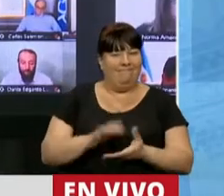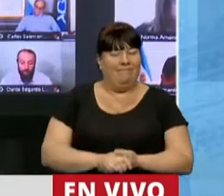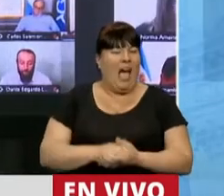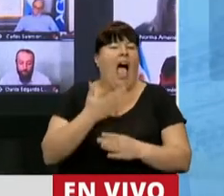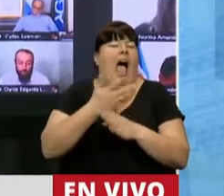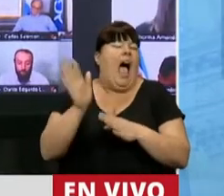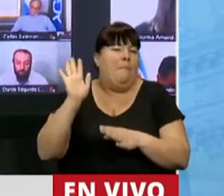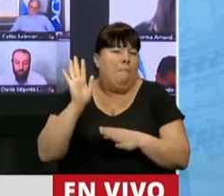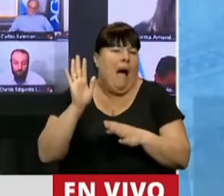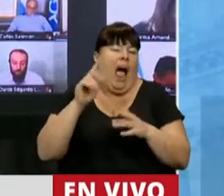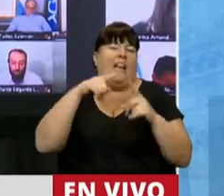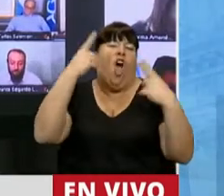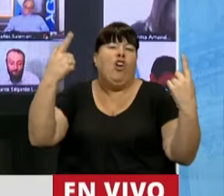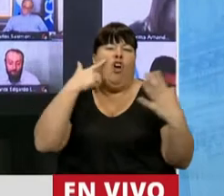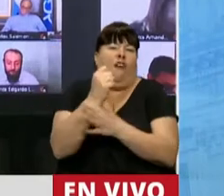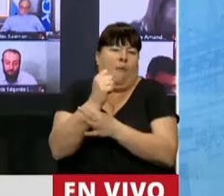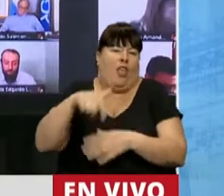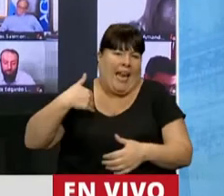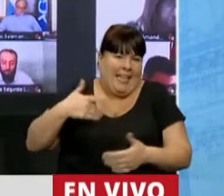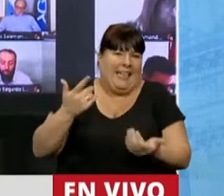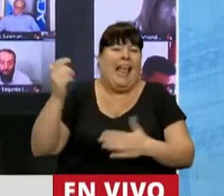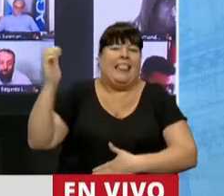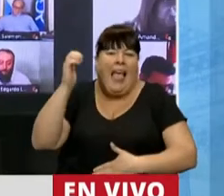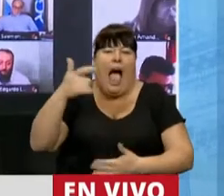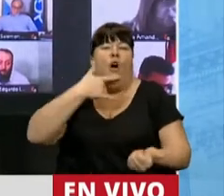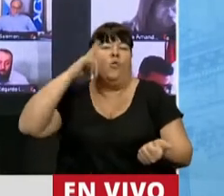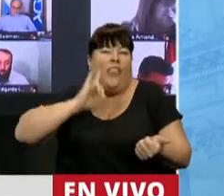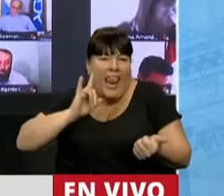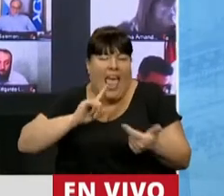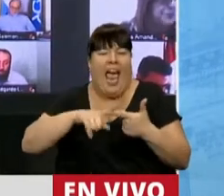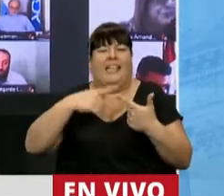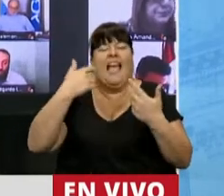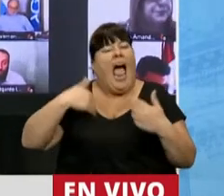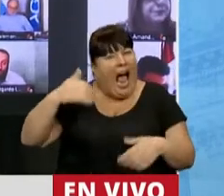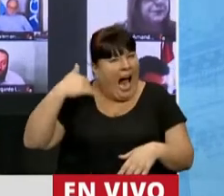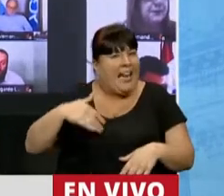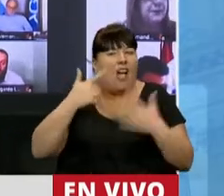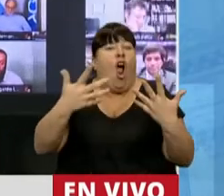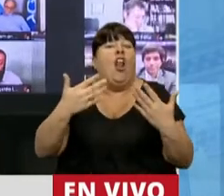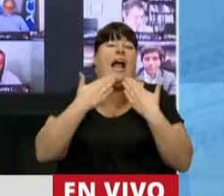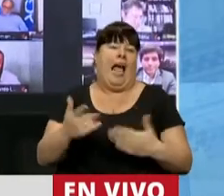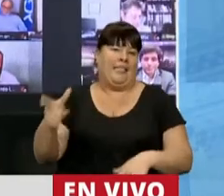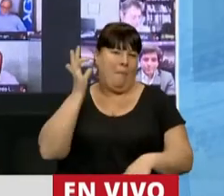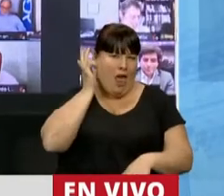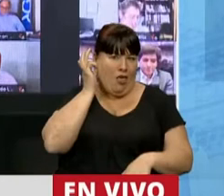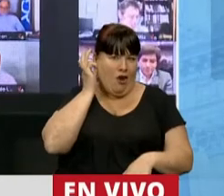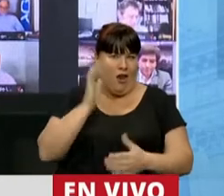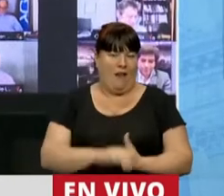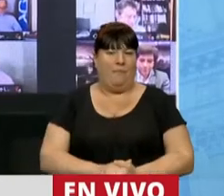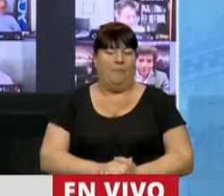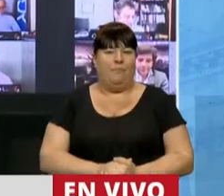Más allá de otros íconos argentinos, como el tango, el dulce de leche, Argentina era conocida por Maradona.